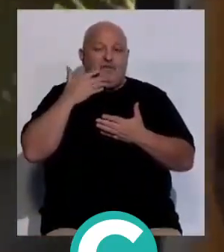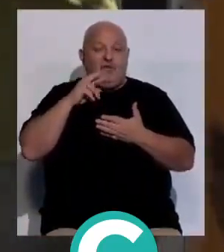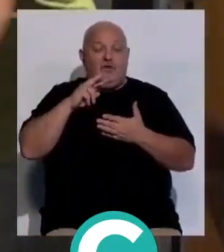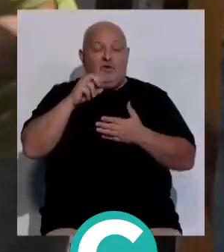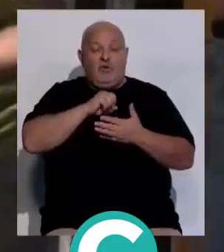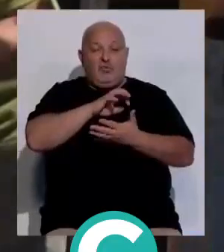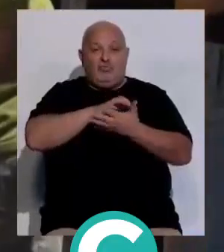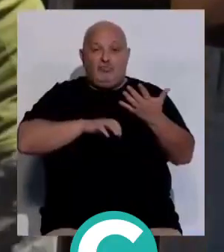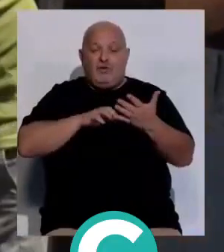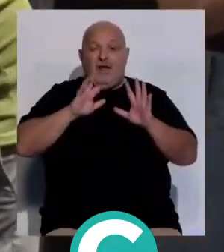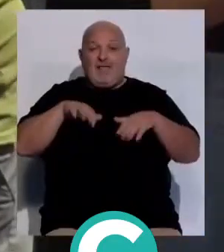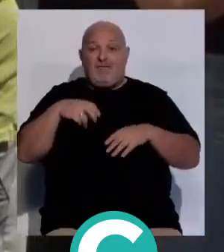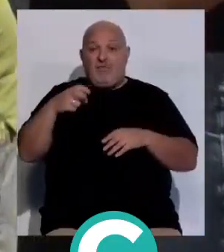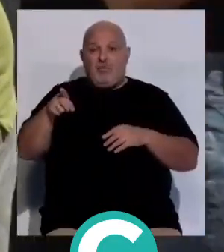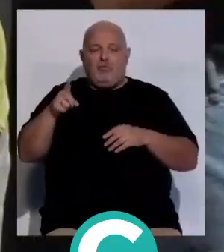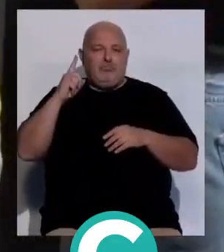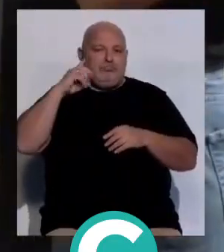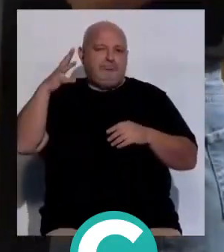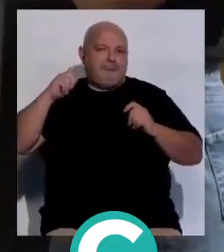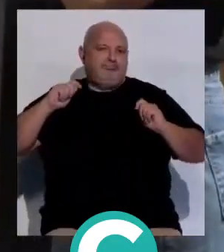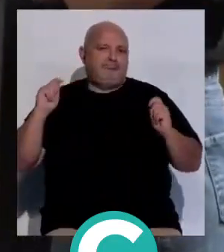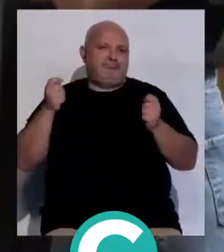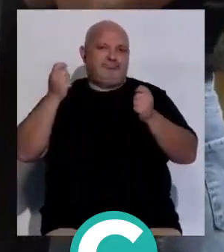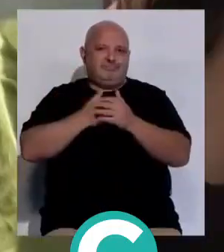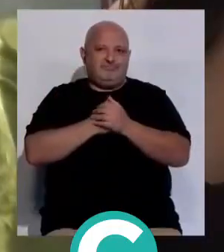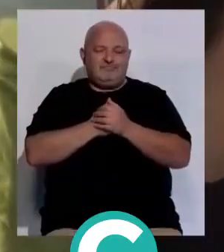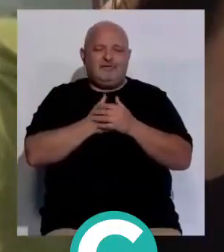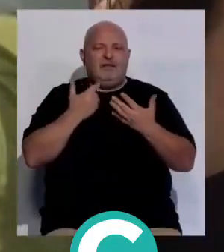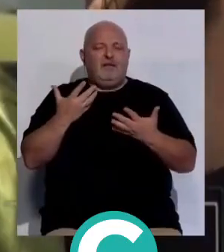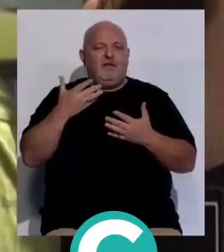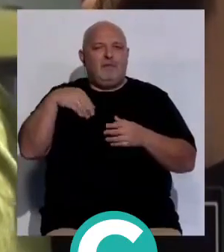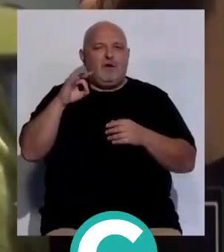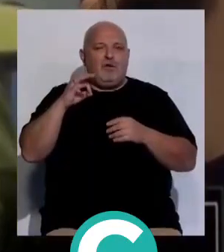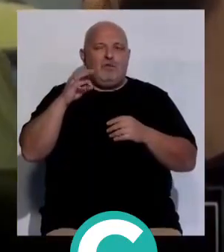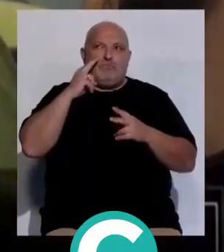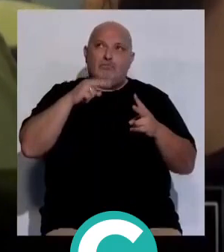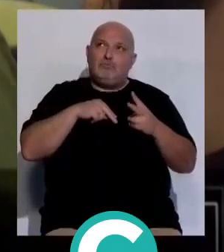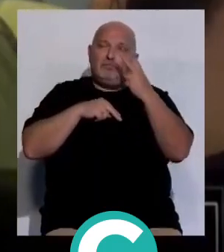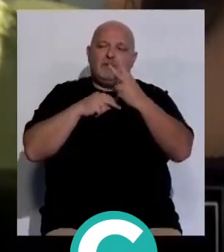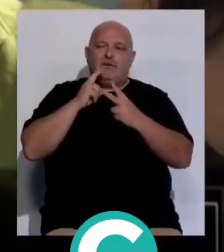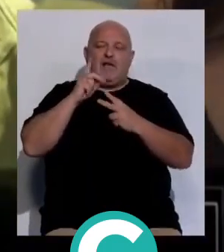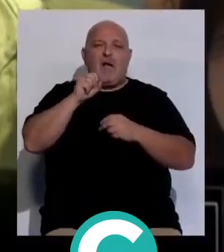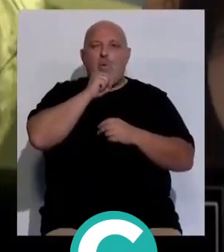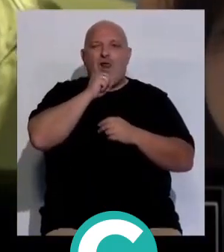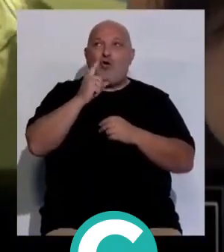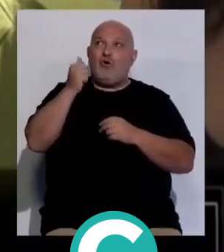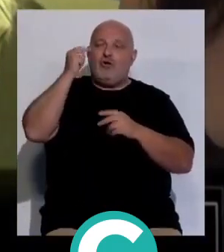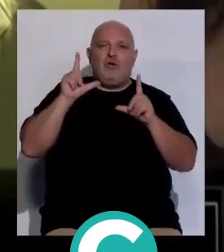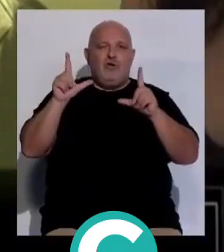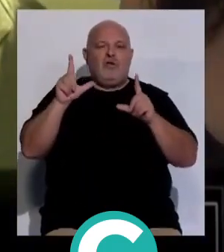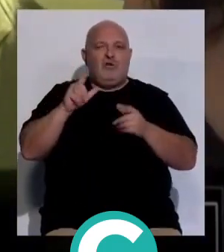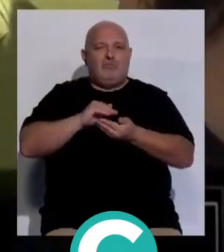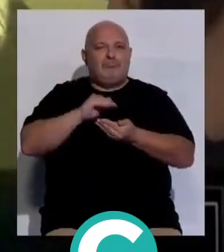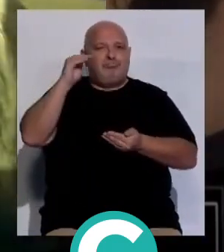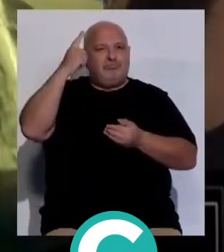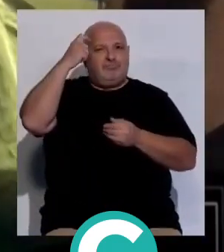doble hizo al Cádiz Club de Fútbol más eterno. Cuando Manuela mire para arriba y vea el nombre de su abuelo, en la pared